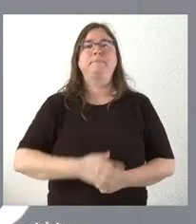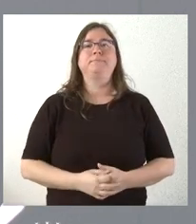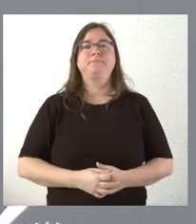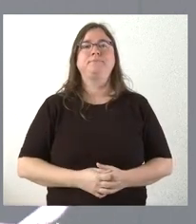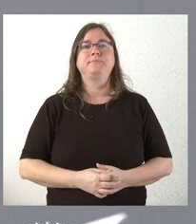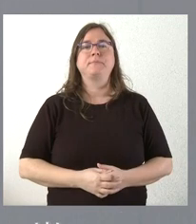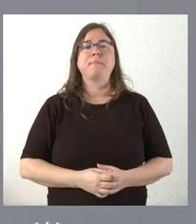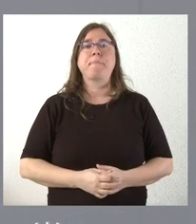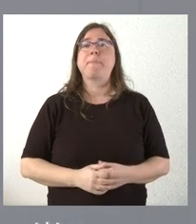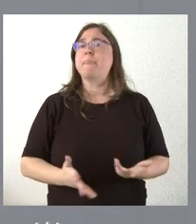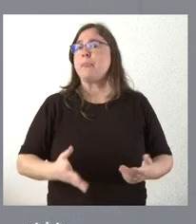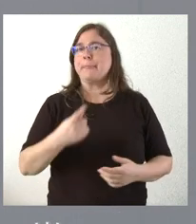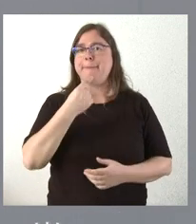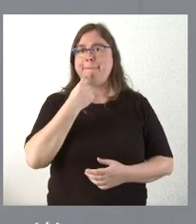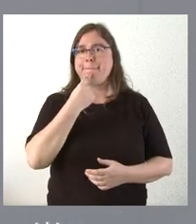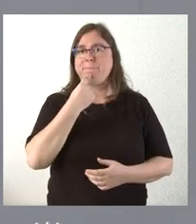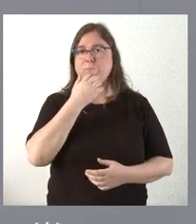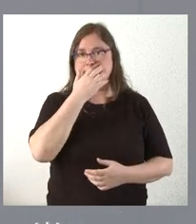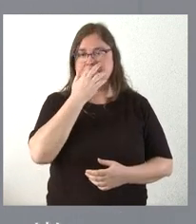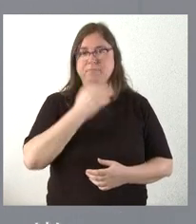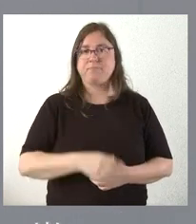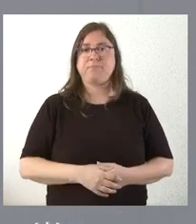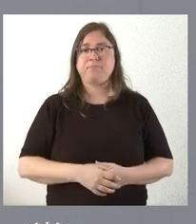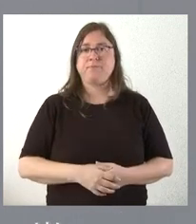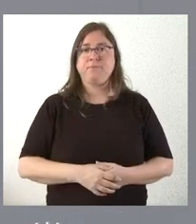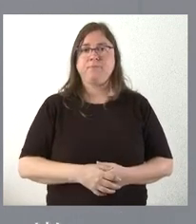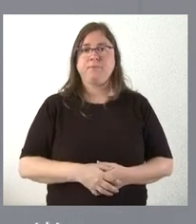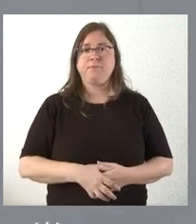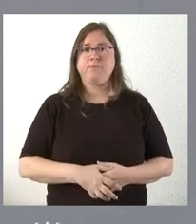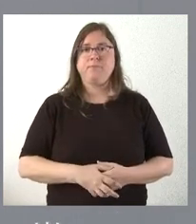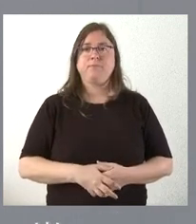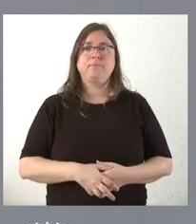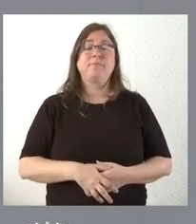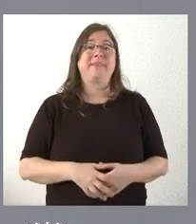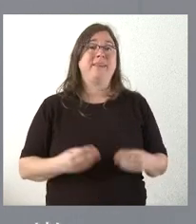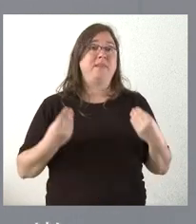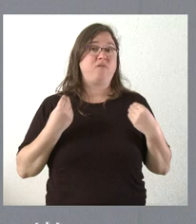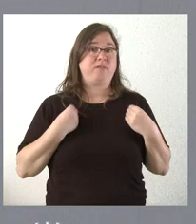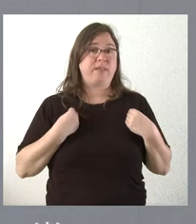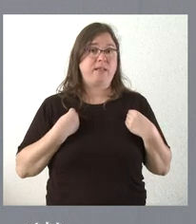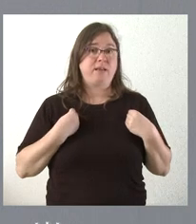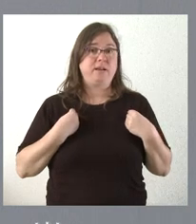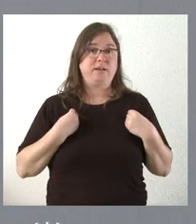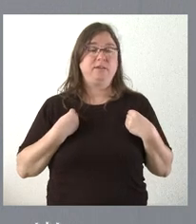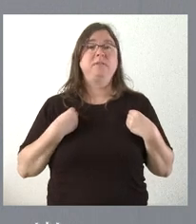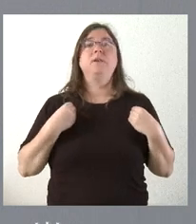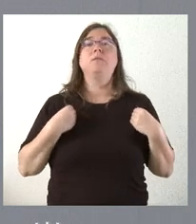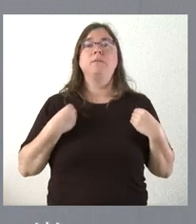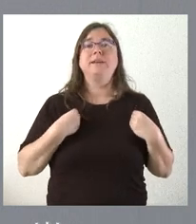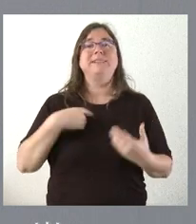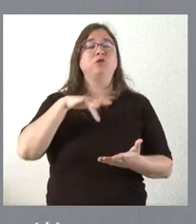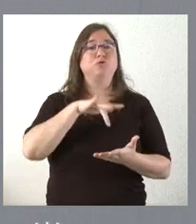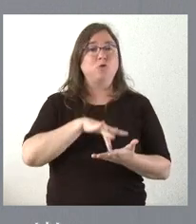autónoma. Pues señalarles que el número de viviendas que existe en